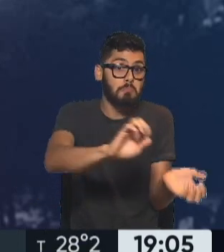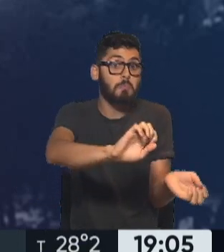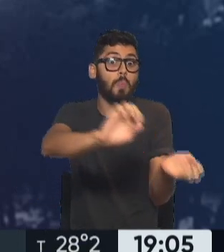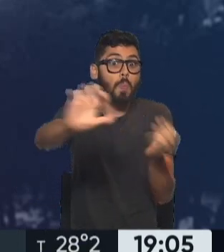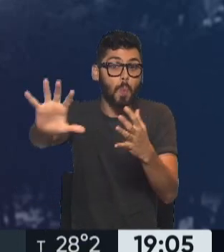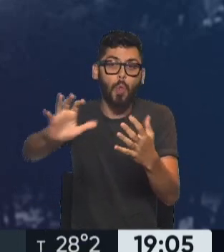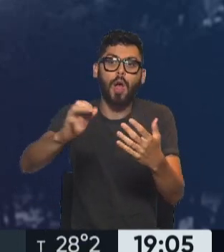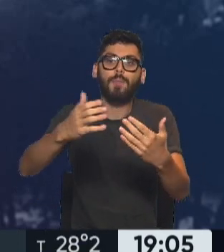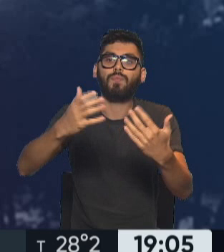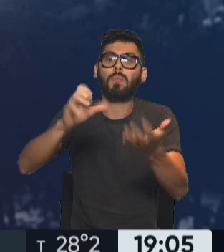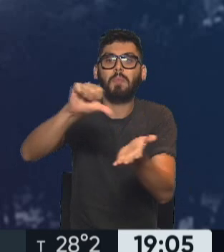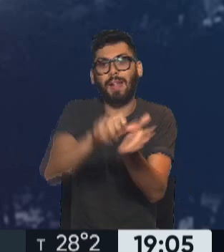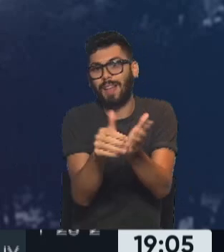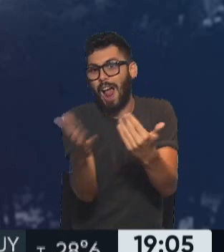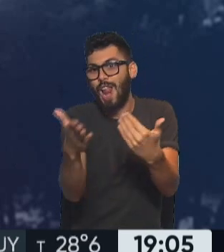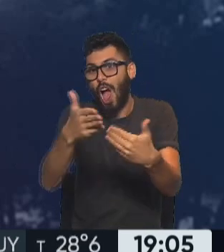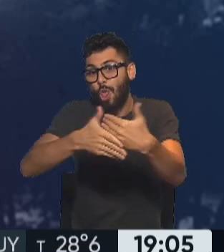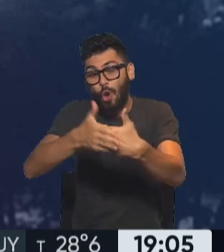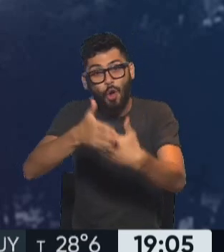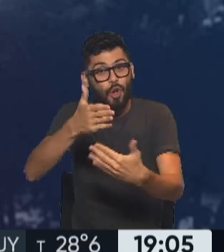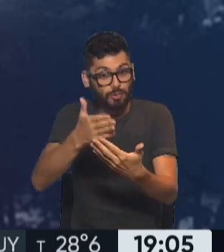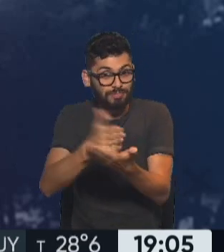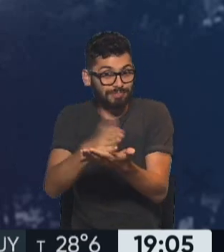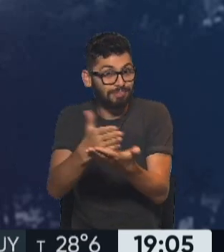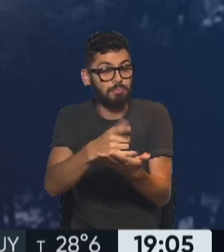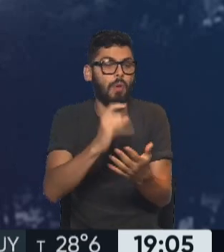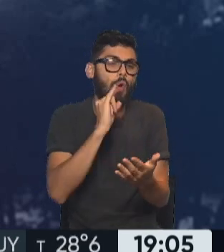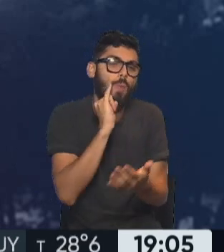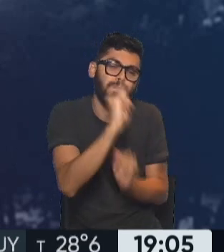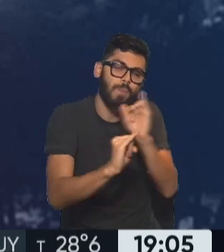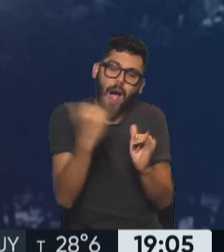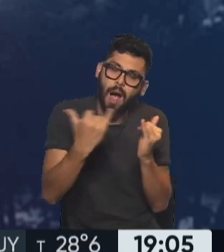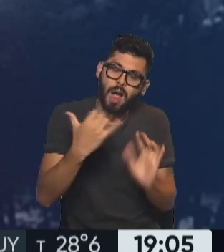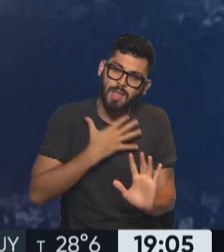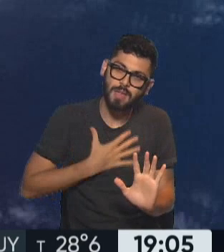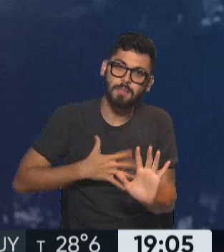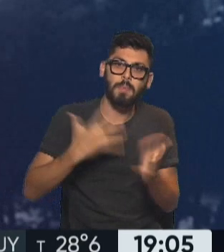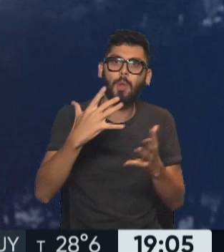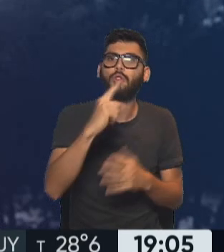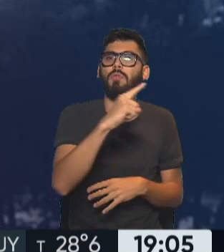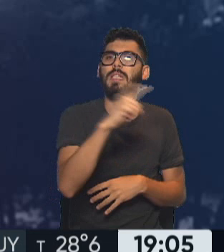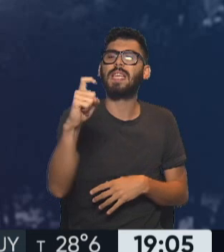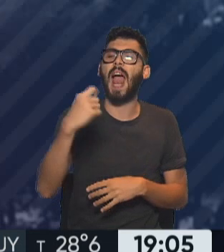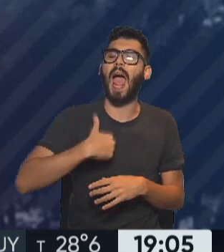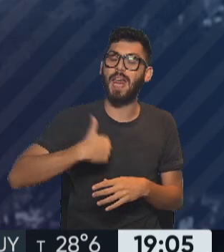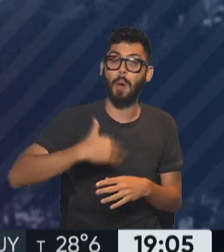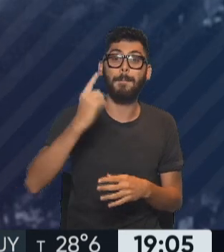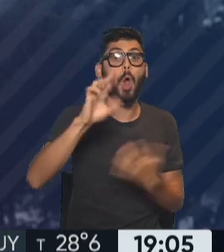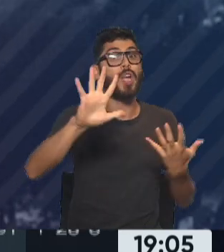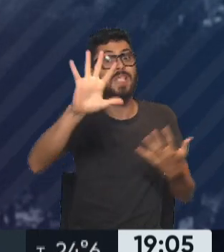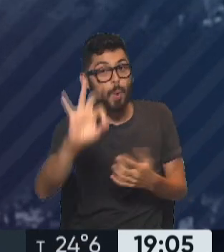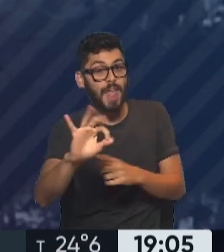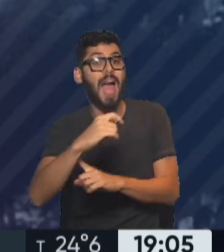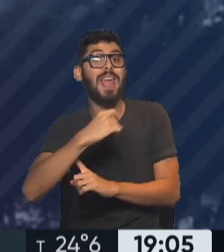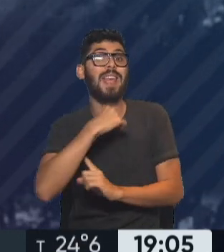vayan a fronteras con países limítrofes. En total, agregó, son unos 100 argentinos pero de ellos, unos 50 son los que quieren